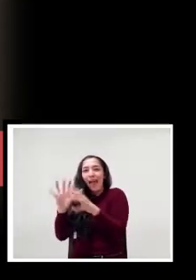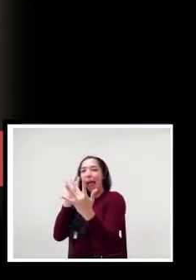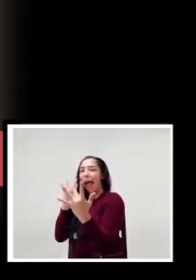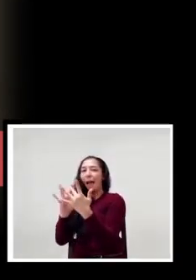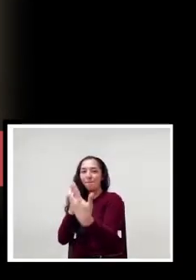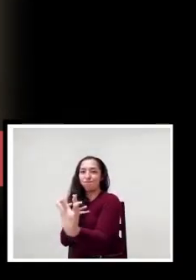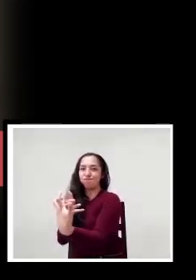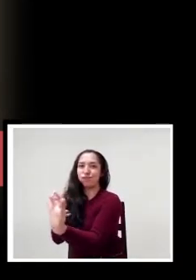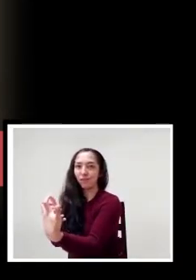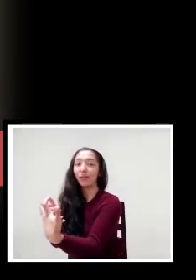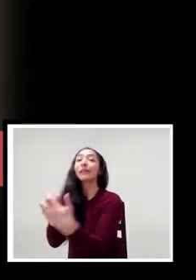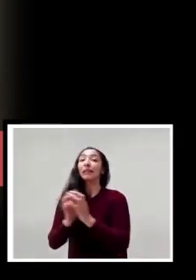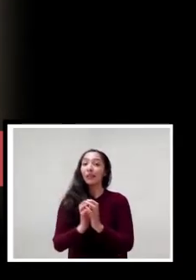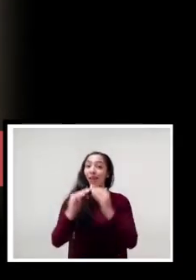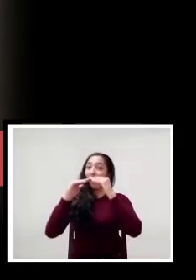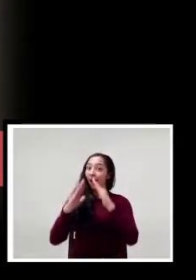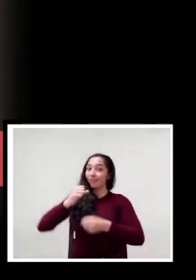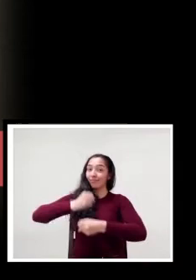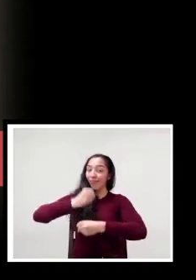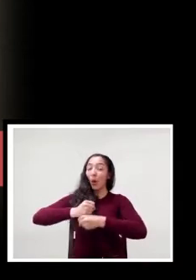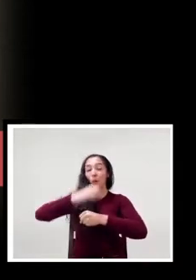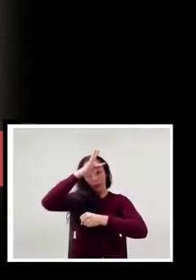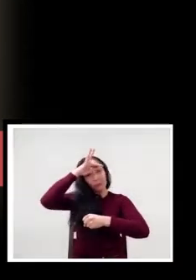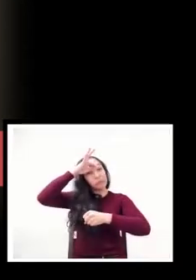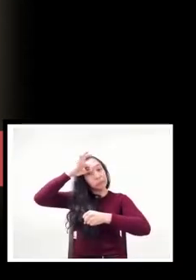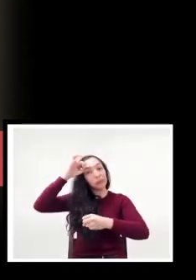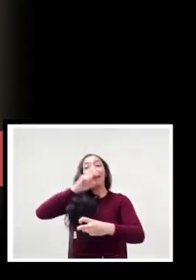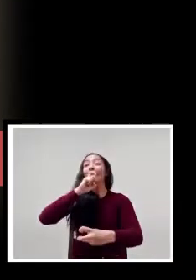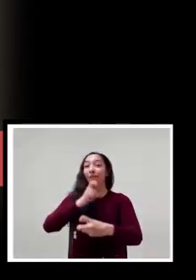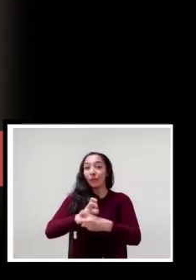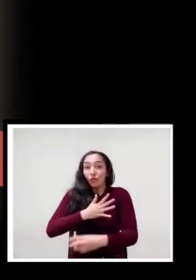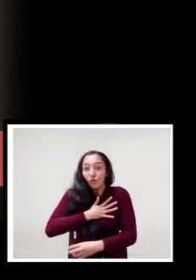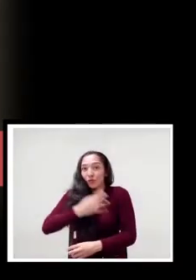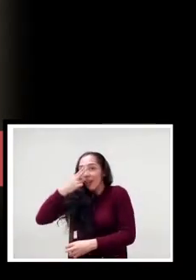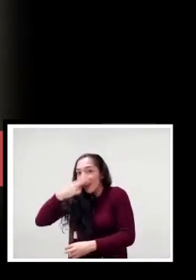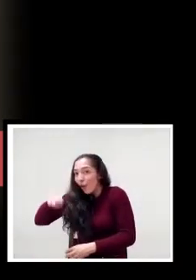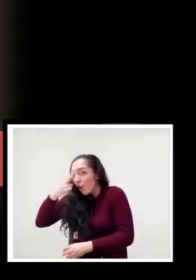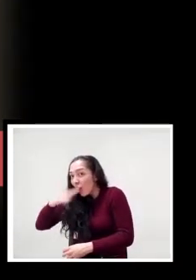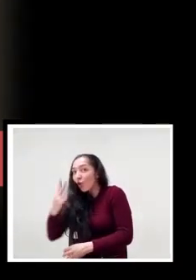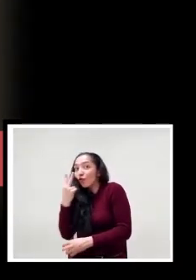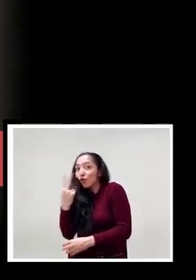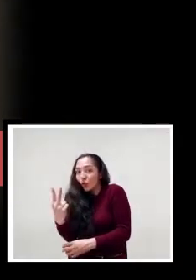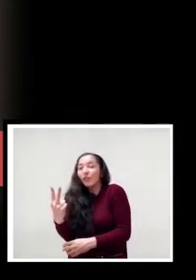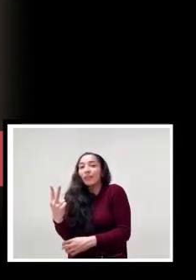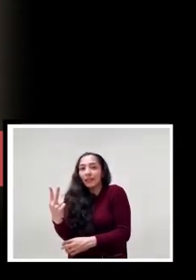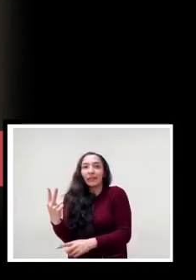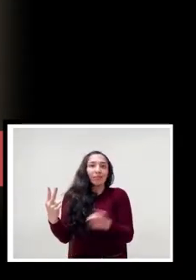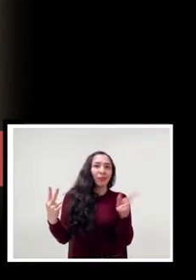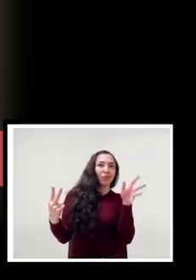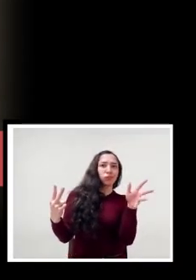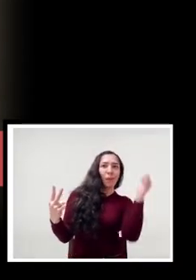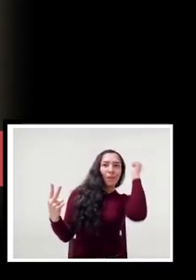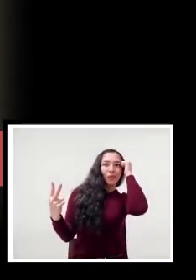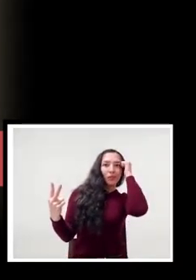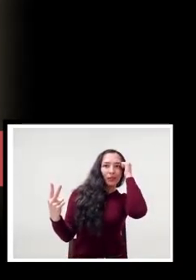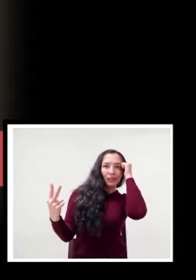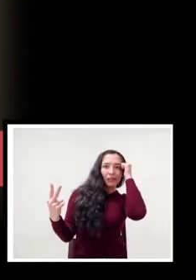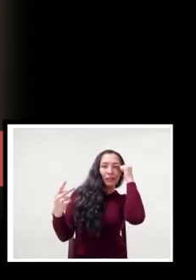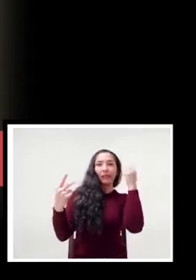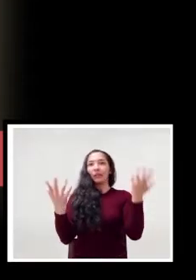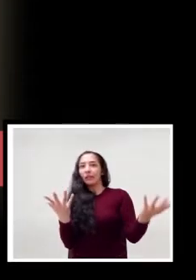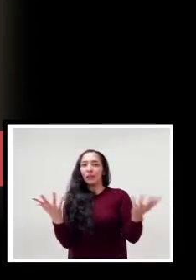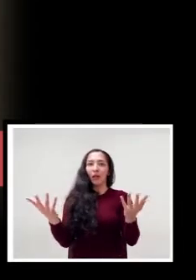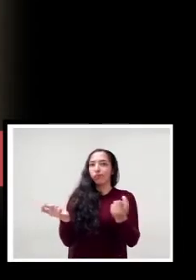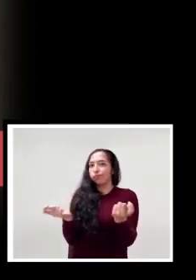la casa pues ha sido difícil, también tengo dos niños en la casa y obviamente